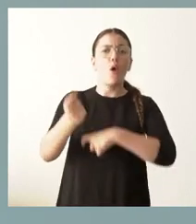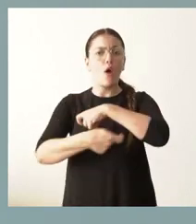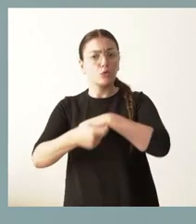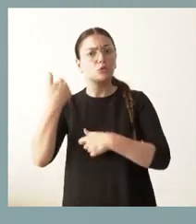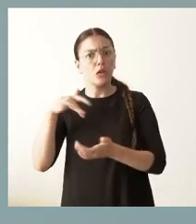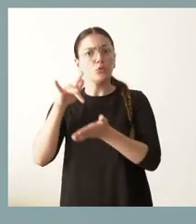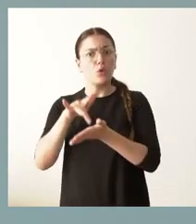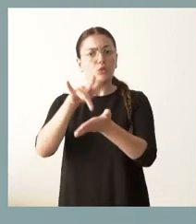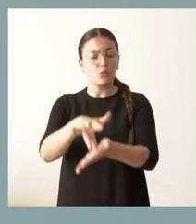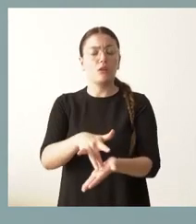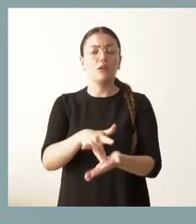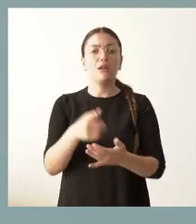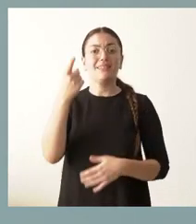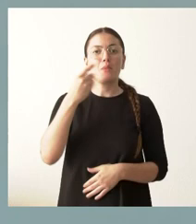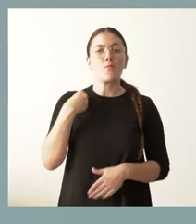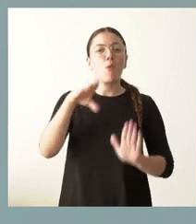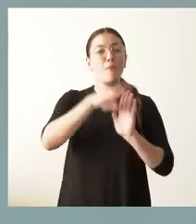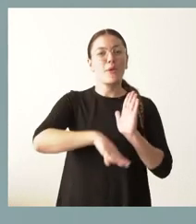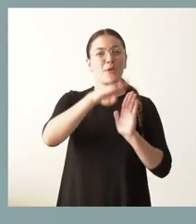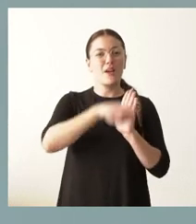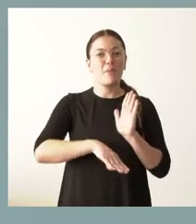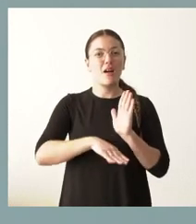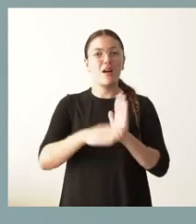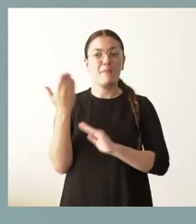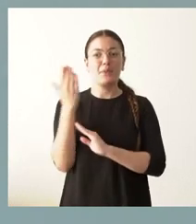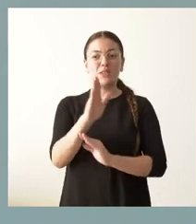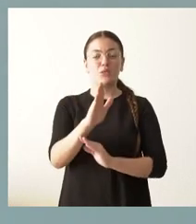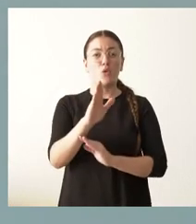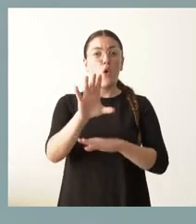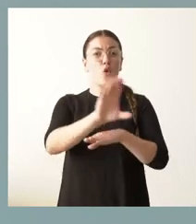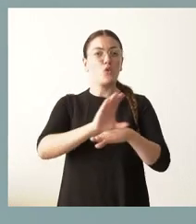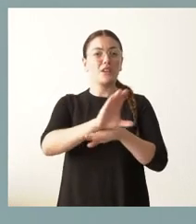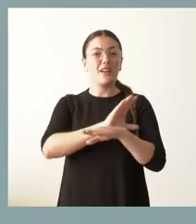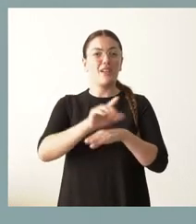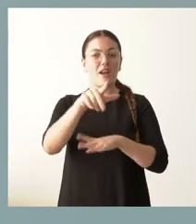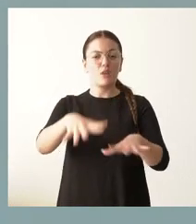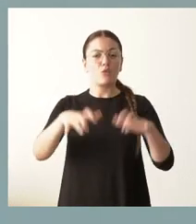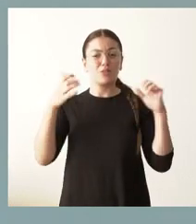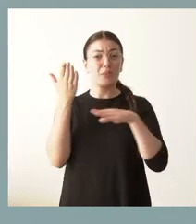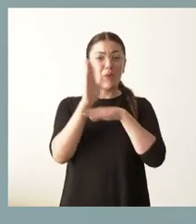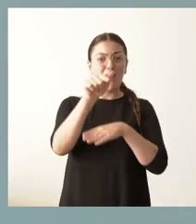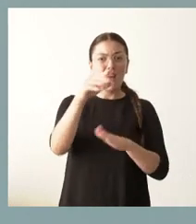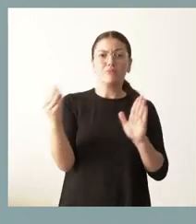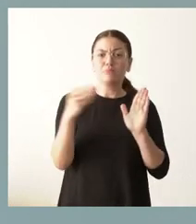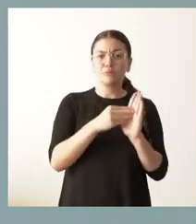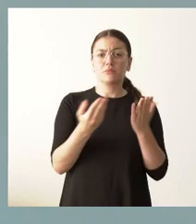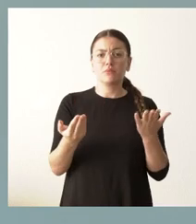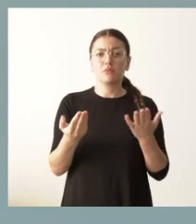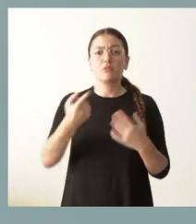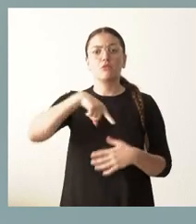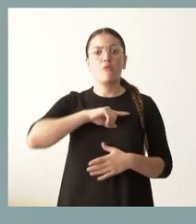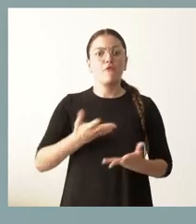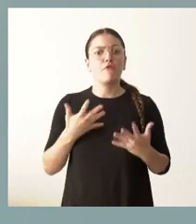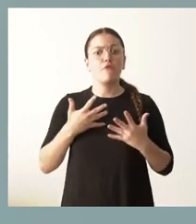También forma parte del programa que presentó el consejero a las Cortes de Castilla y León y que estamos también con voluntad de ampliar la